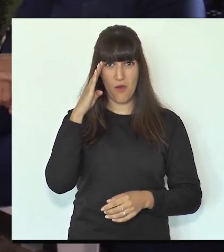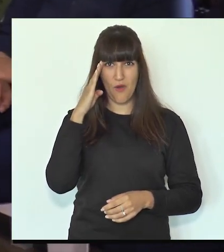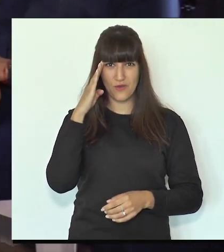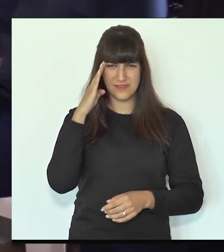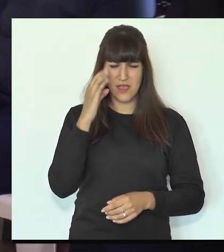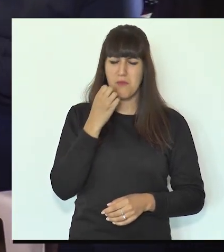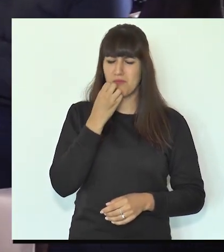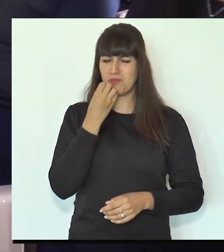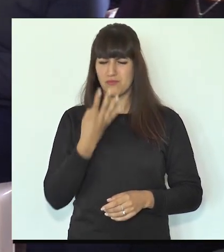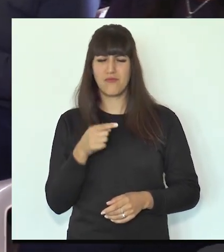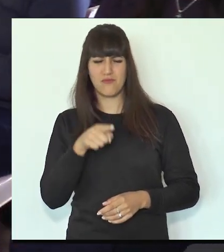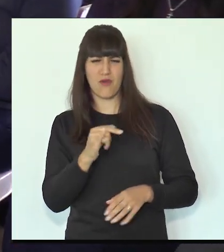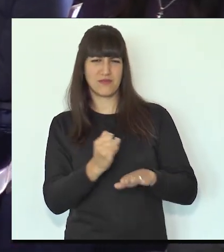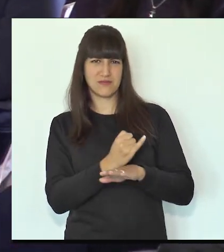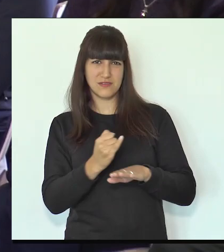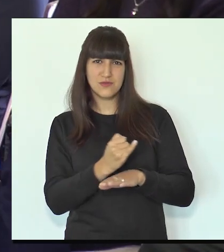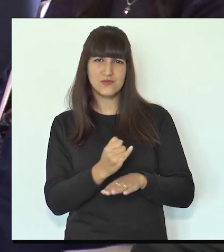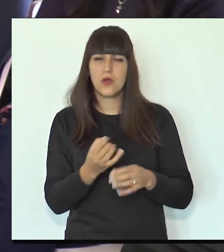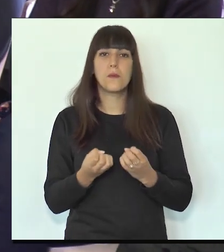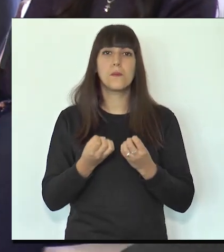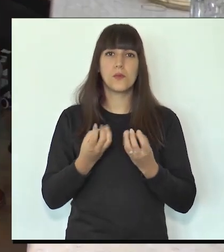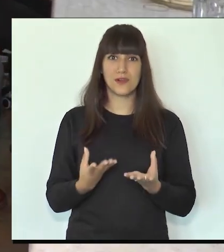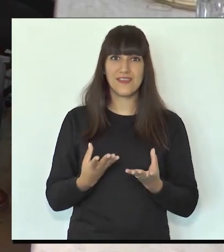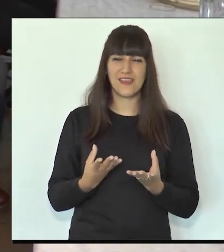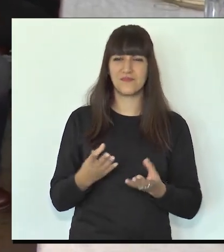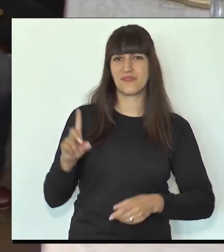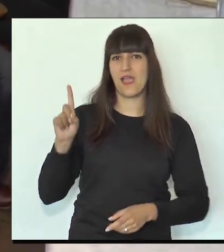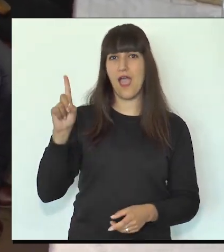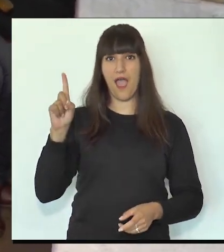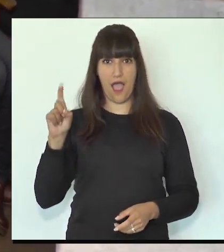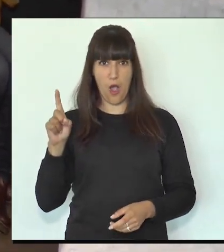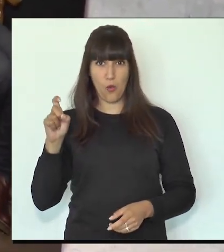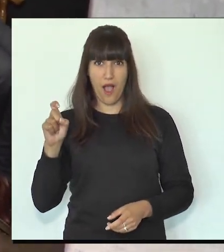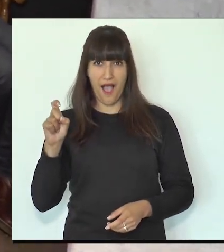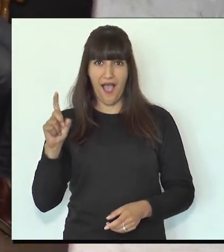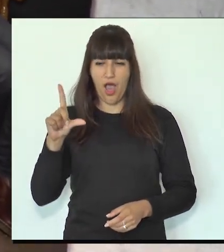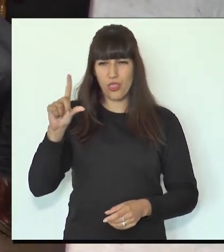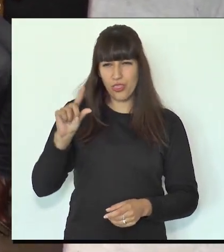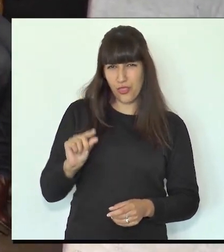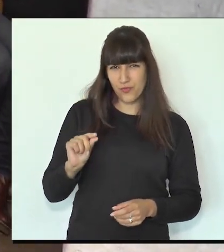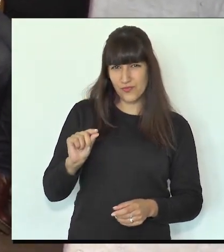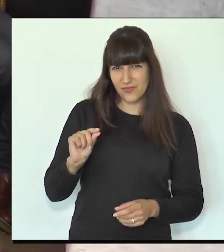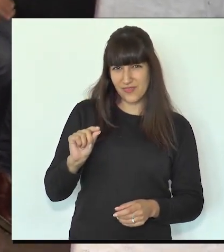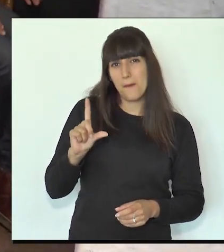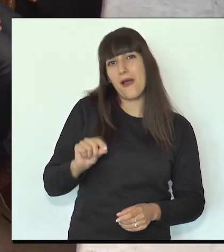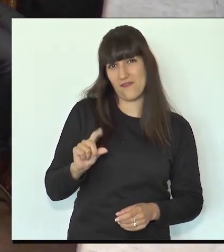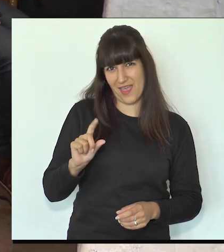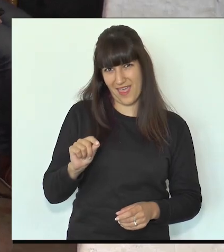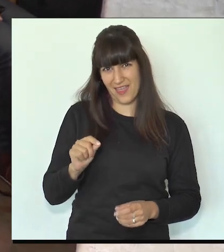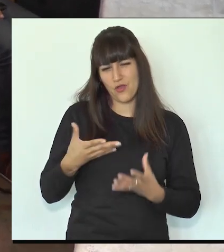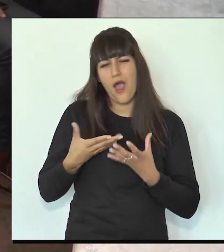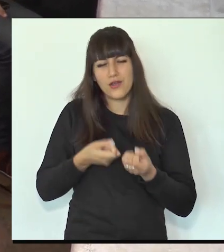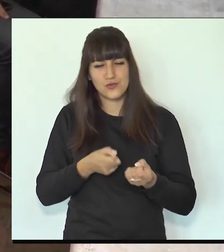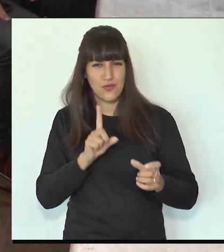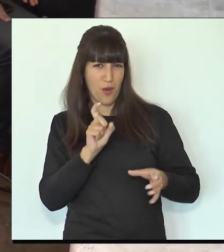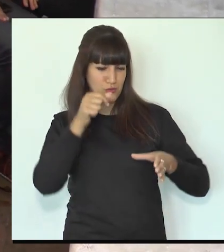impacto que va a tener para la institución en cuanto al bajo costo de agua a partir de ahora, gracias a este